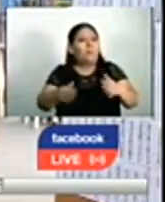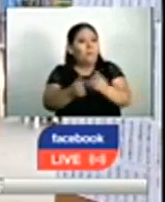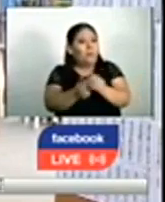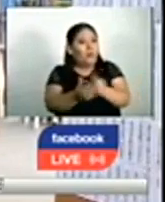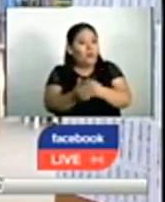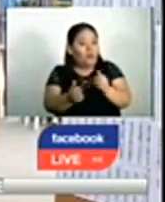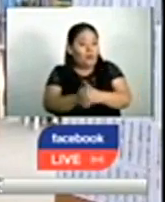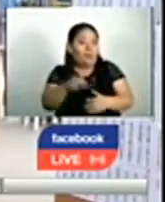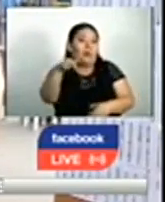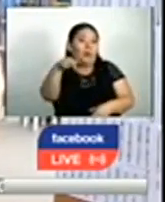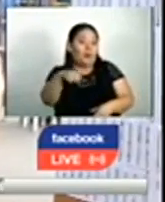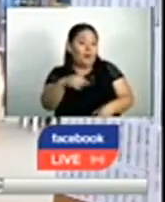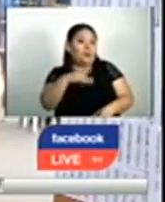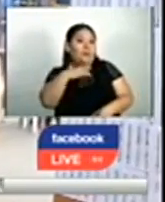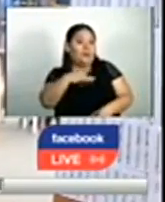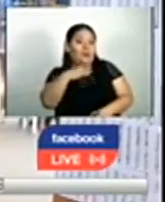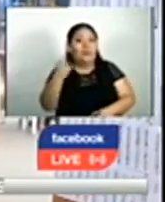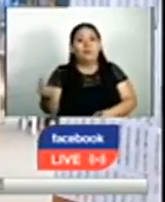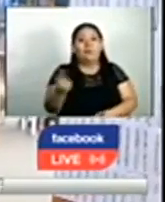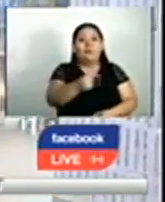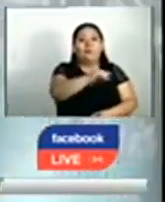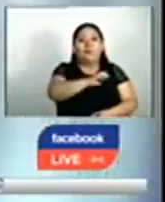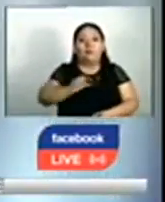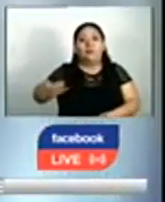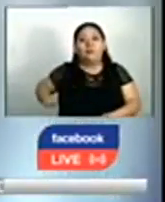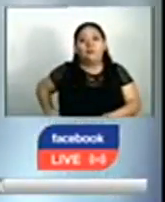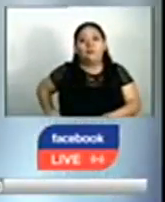problema que afecta a los salvadoreños.